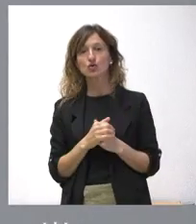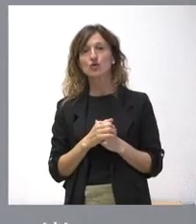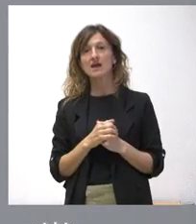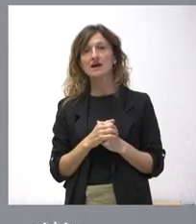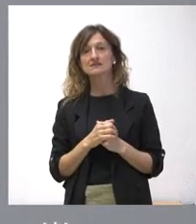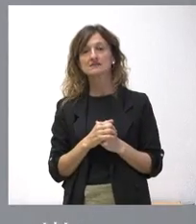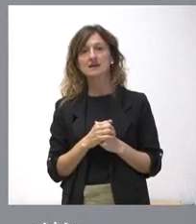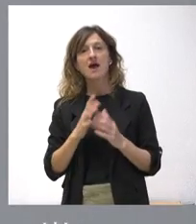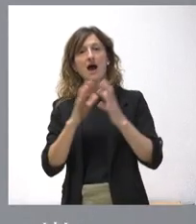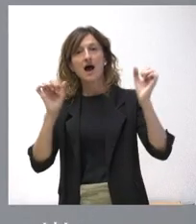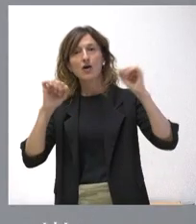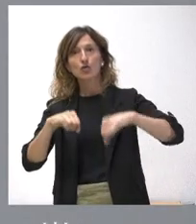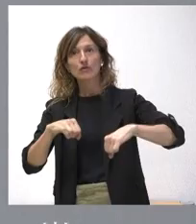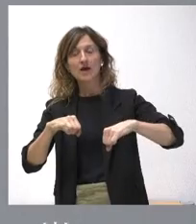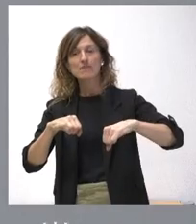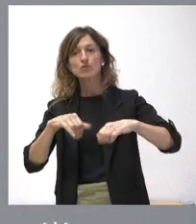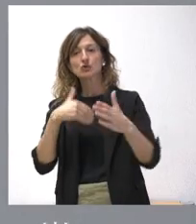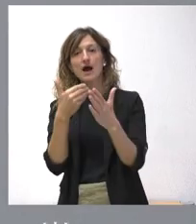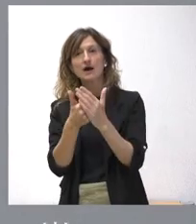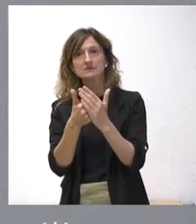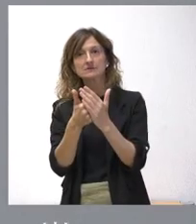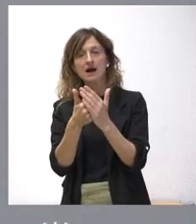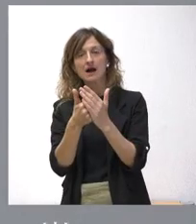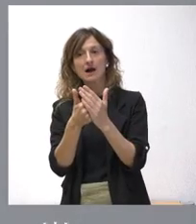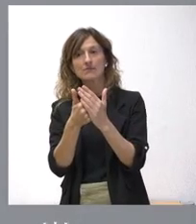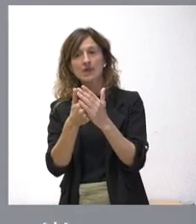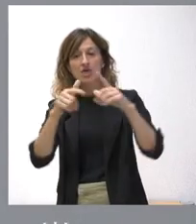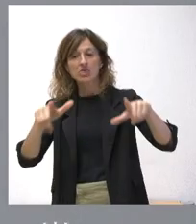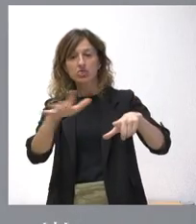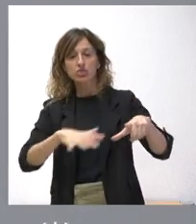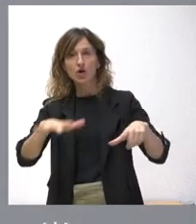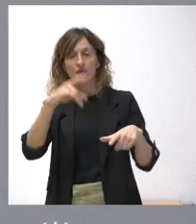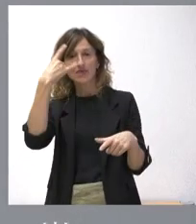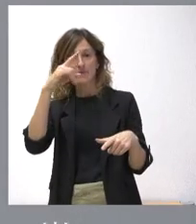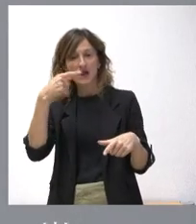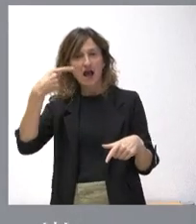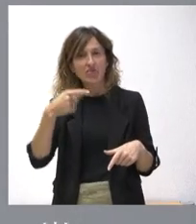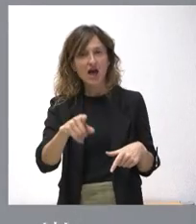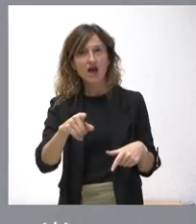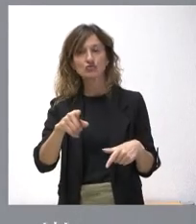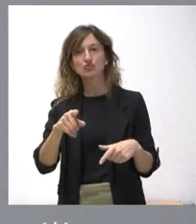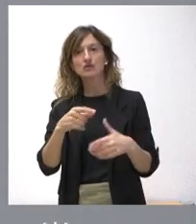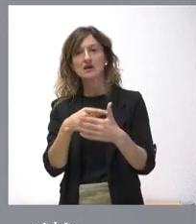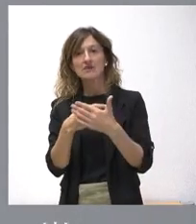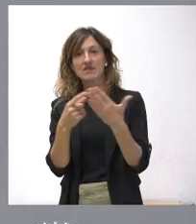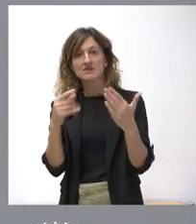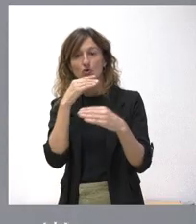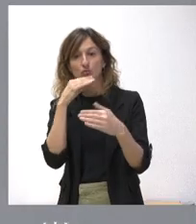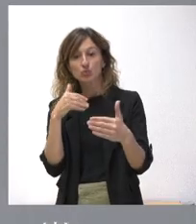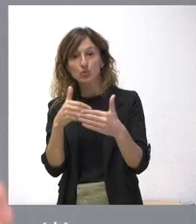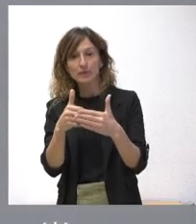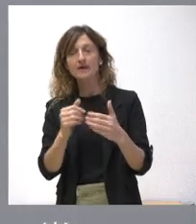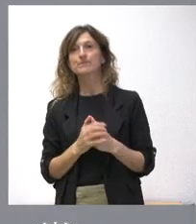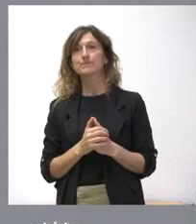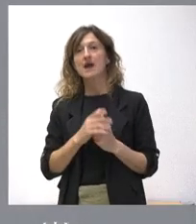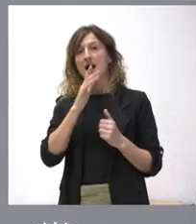acordamos llegar hasta las explotaciones que habían recibido daños hasta el 16 de octubre. Lo que hacemos ahora